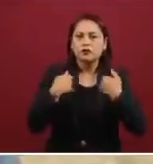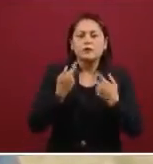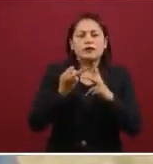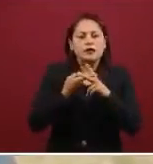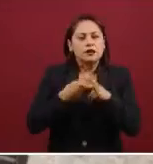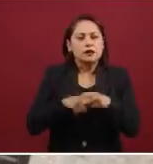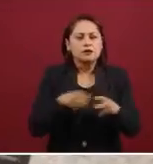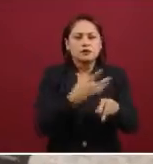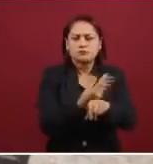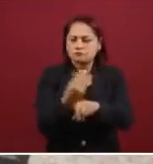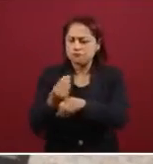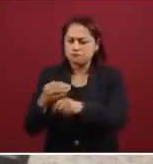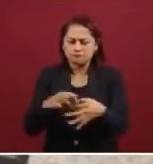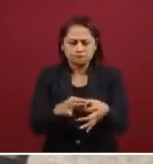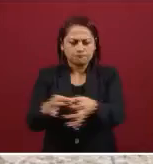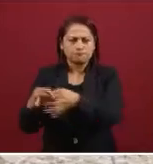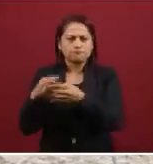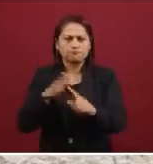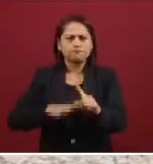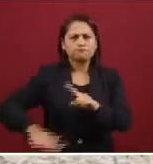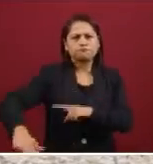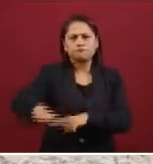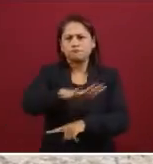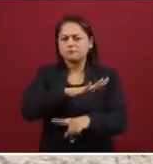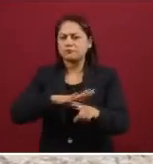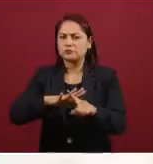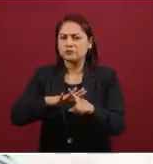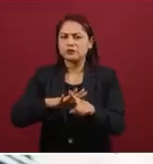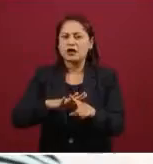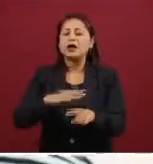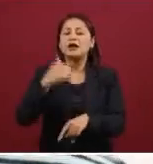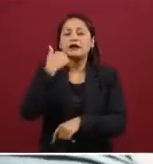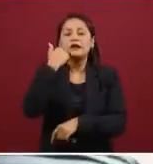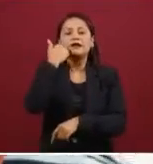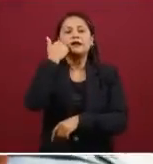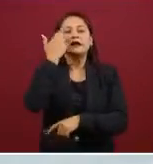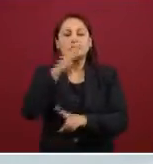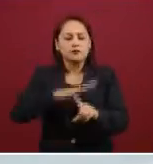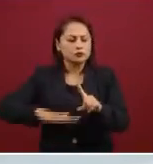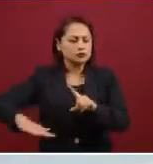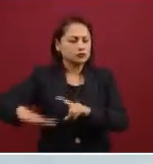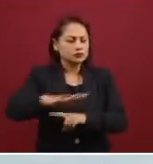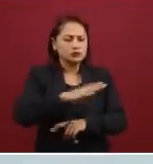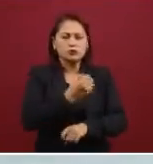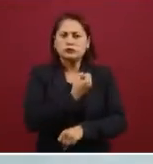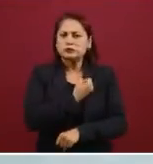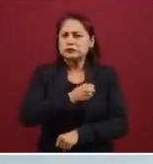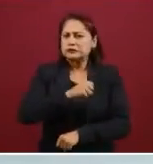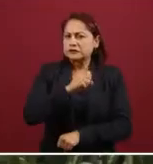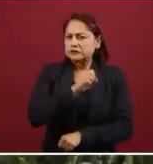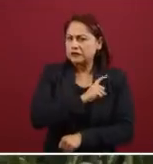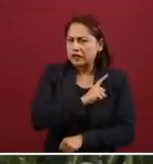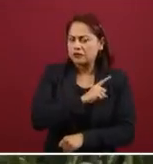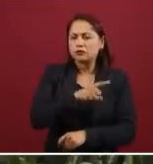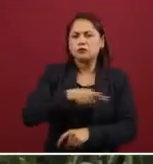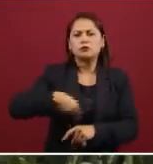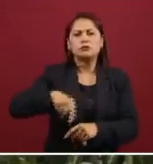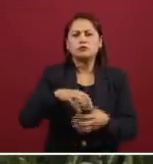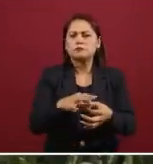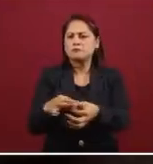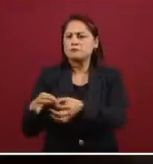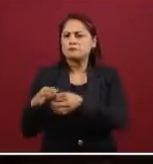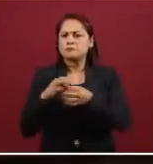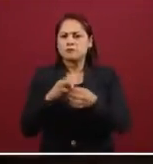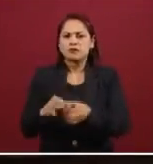familiares, comunitarios y sociales. Queremos una sociedad sana, en armonía, sin adicciones, para recuperar el México